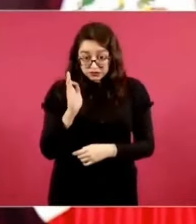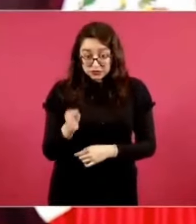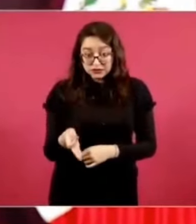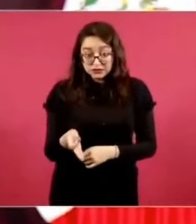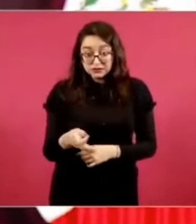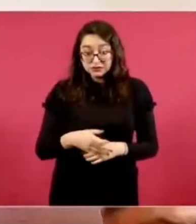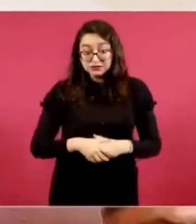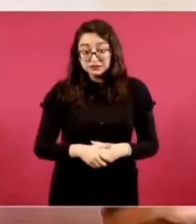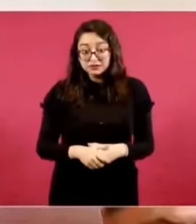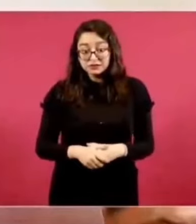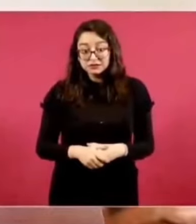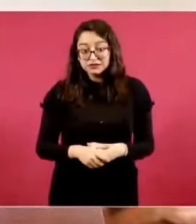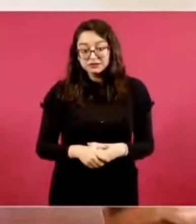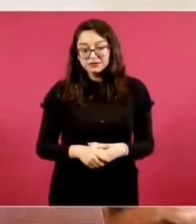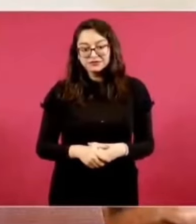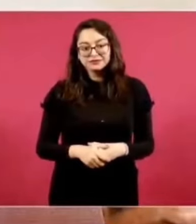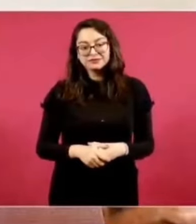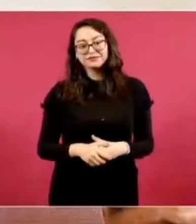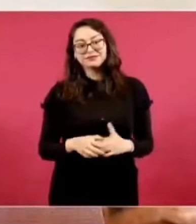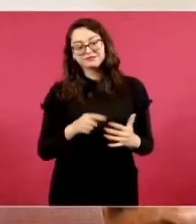aceptando esos sofismas,